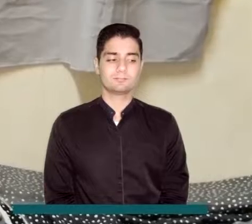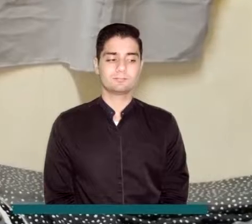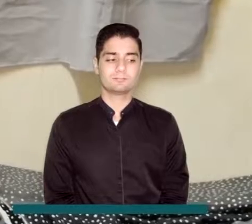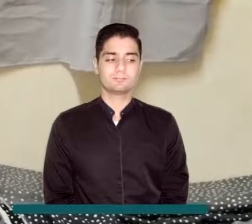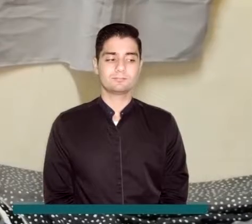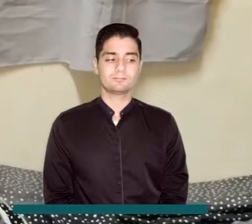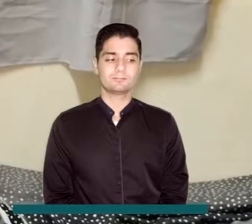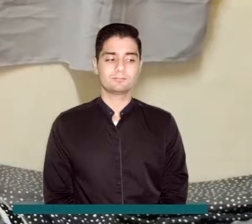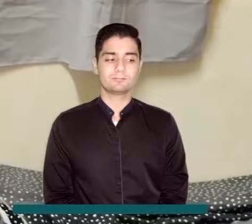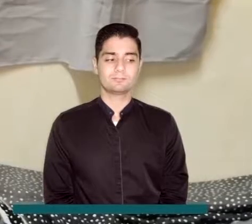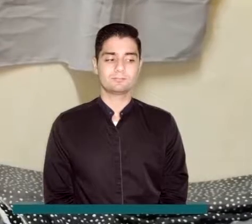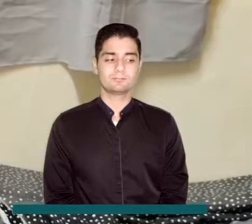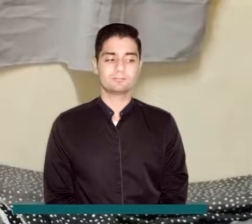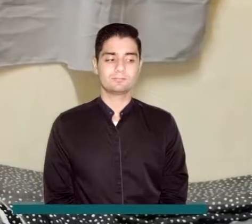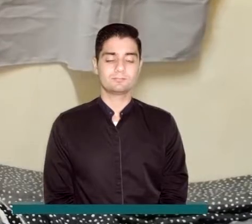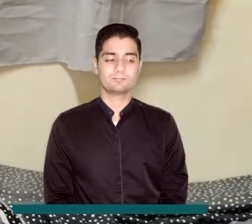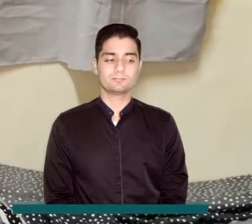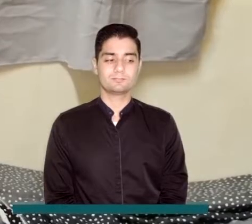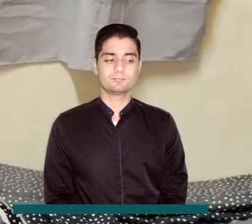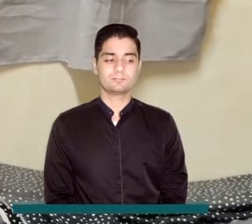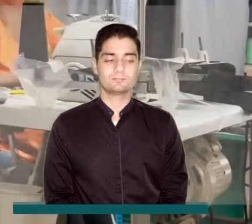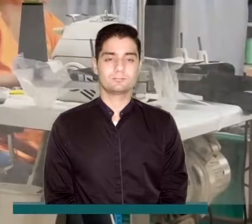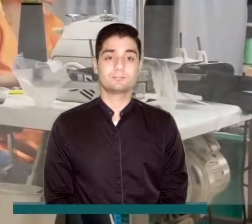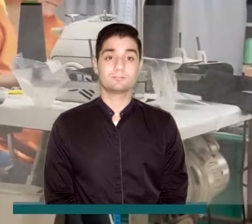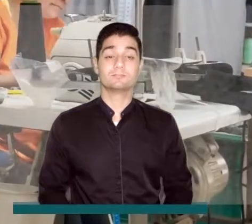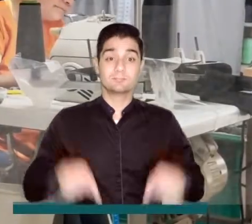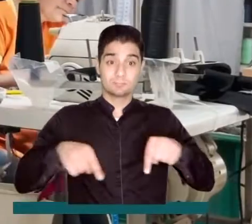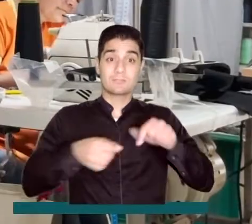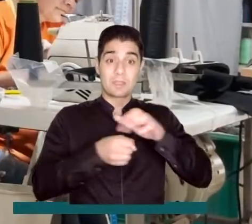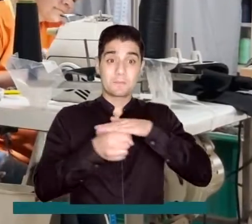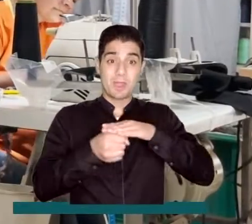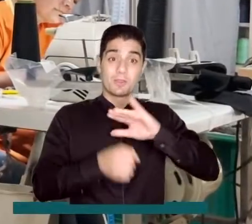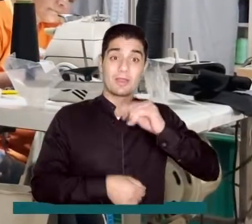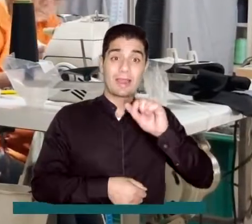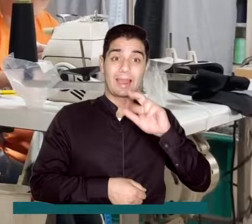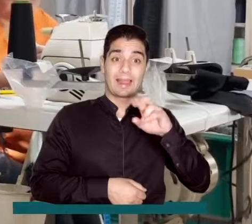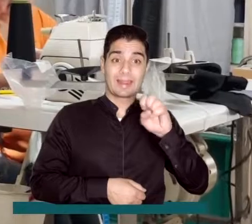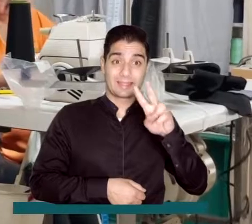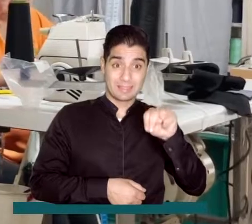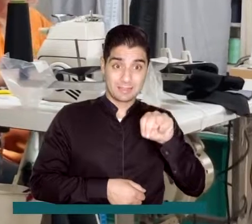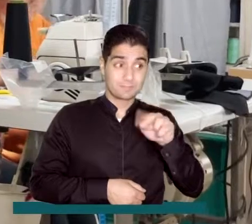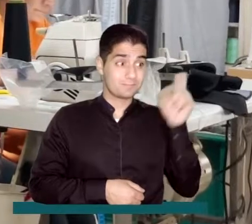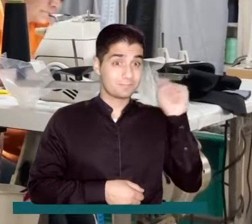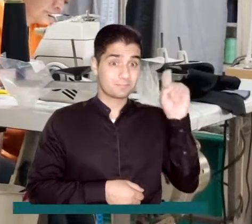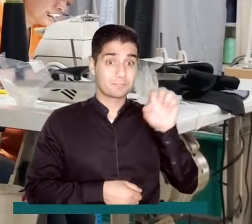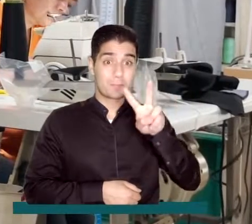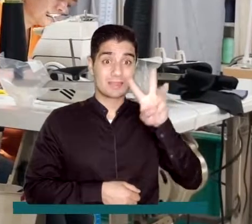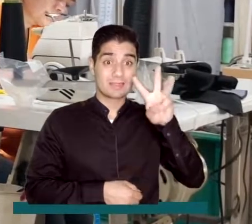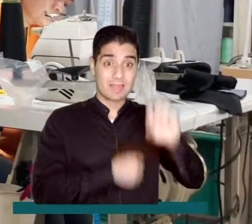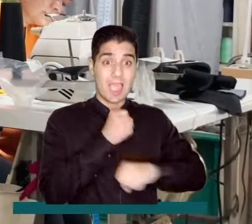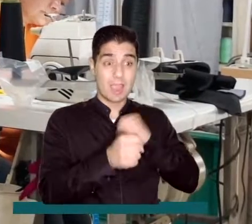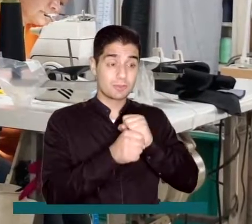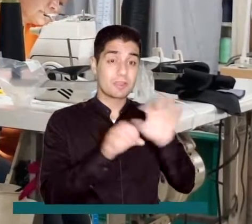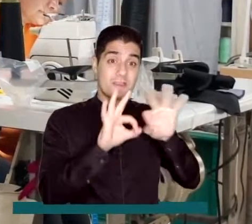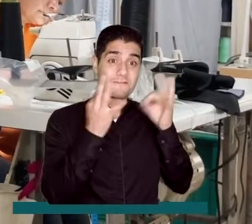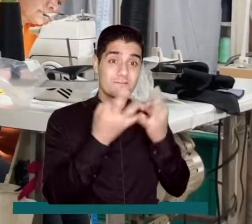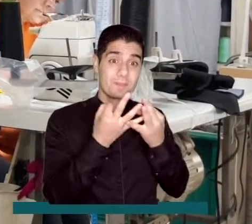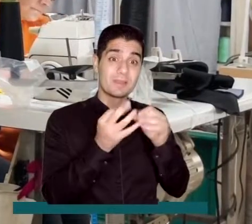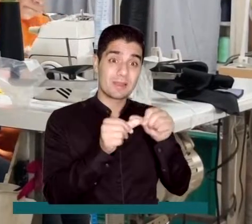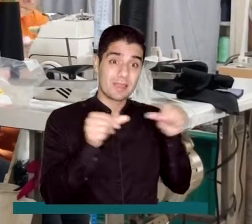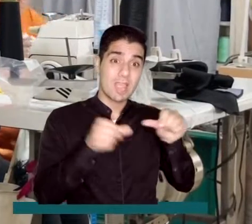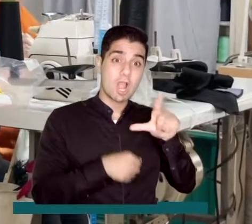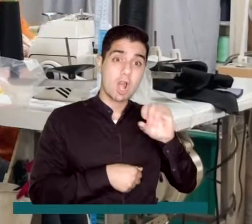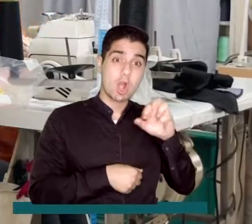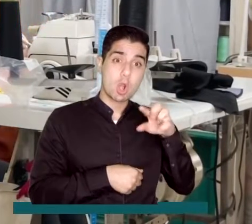las mujeres, entonces yo dije, bueno, ¿qué hago? Entonces empecé a trabajar acá. Aquí en el barrio El Jardín, desde hace 23 años, la familia López Toro le